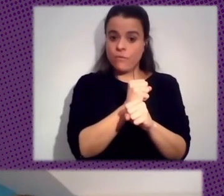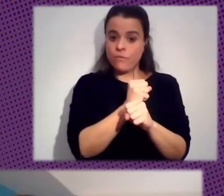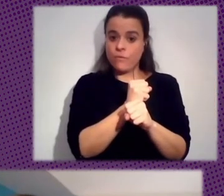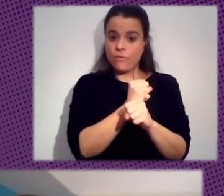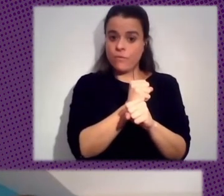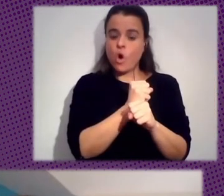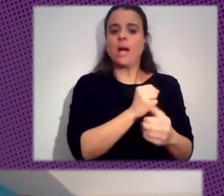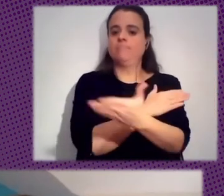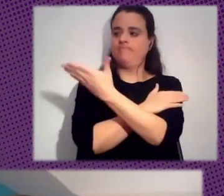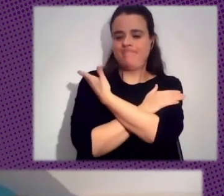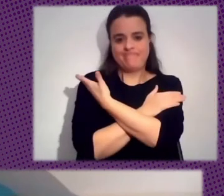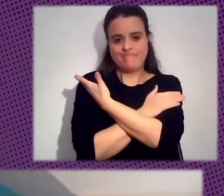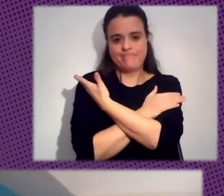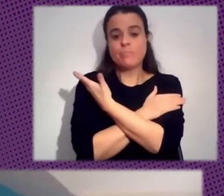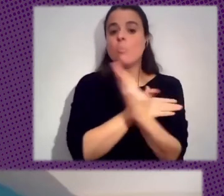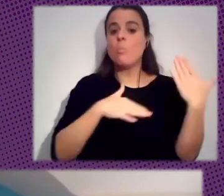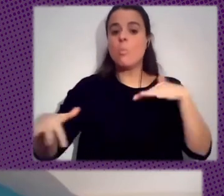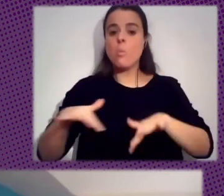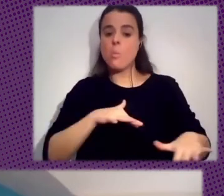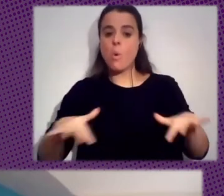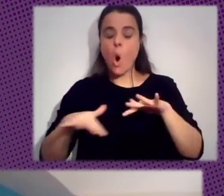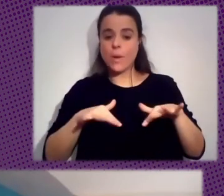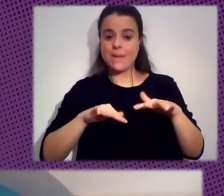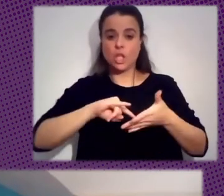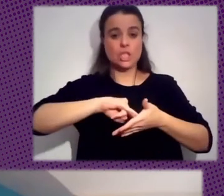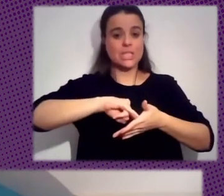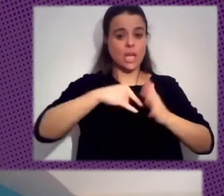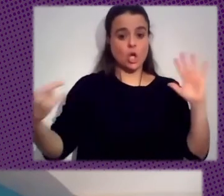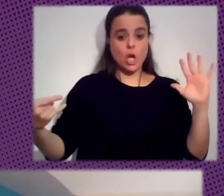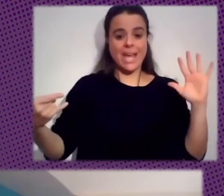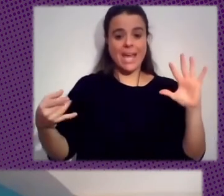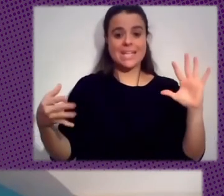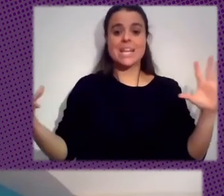Movimiento Que Estamos Tratando De Lanzar El Movimiento De Tecnologías No Alineadas